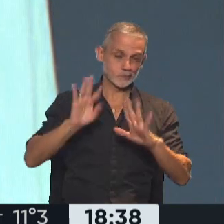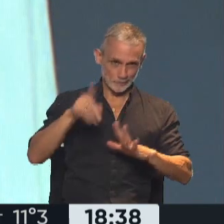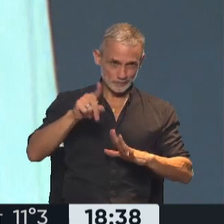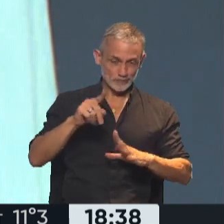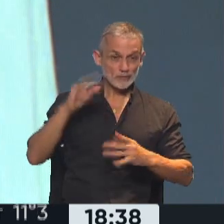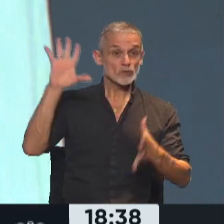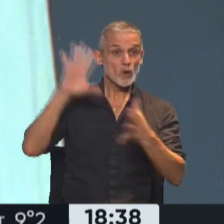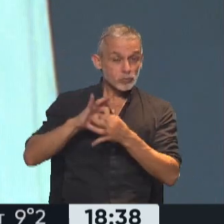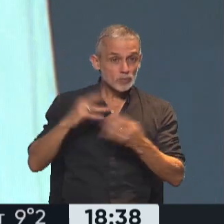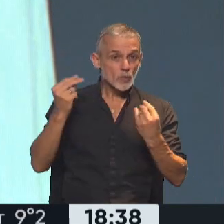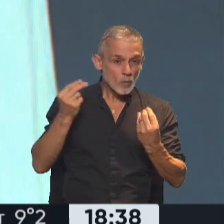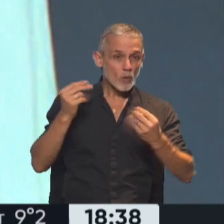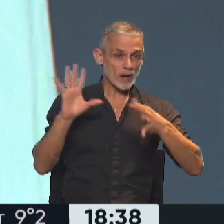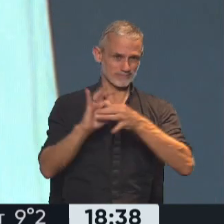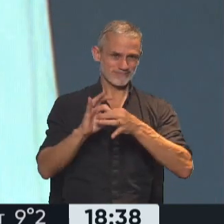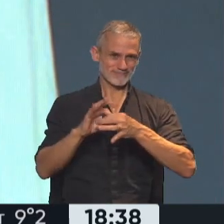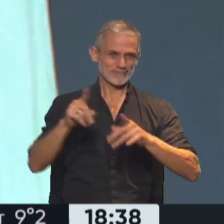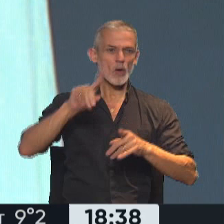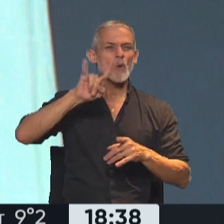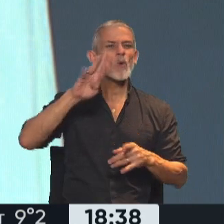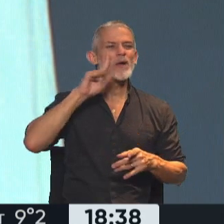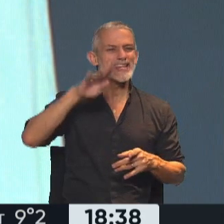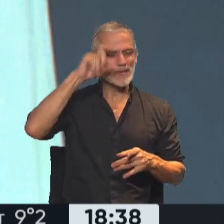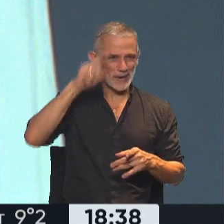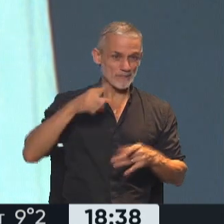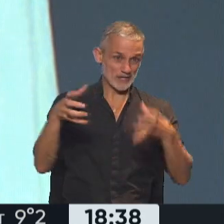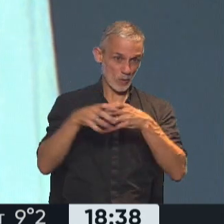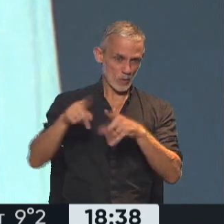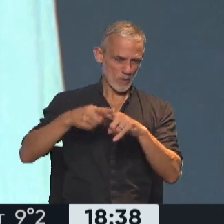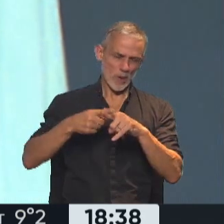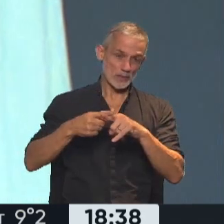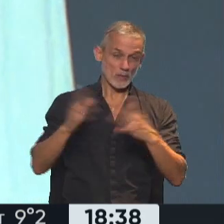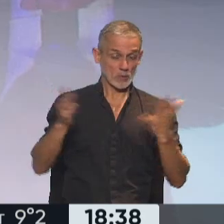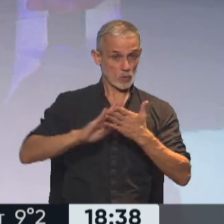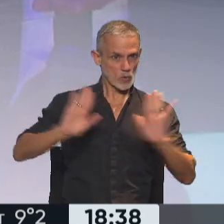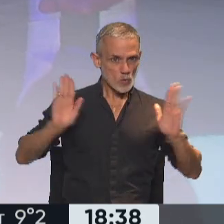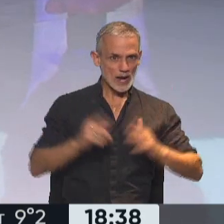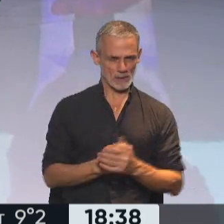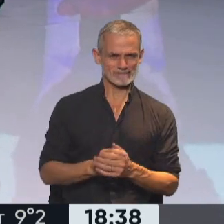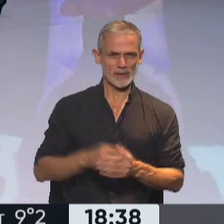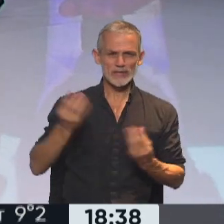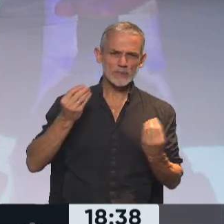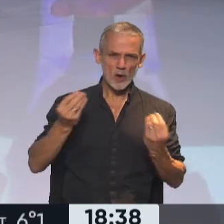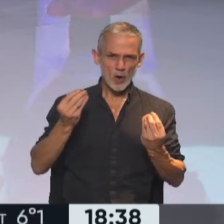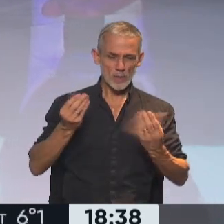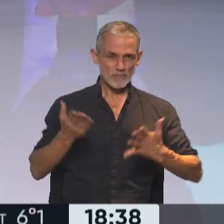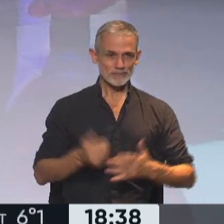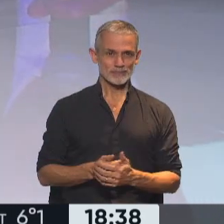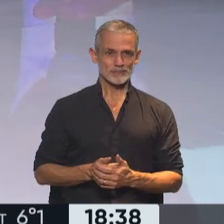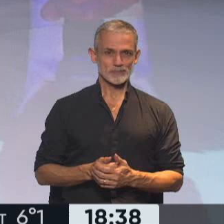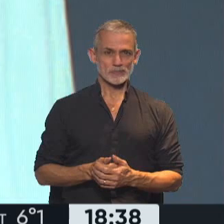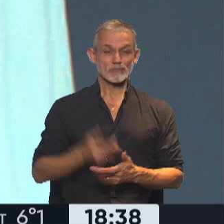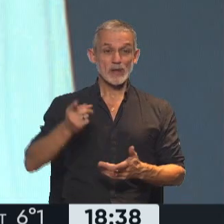respondían justamente a lo que se conoce como el uribismo. Así que esa fue la gran novedad. ¿Pero en qué lugar del mapa quedó? Que, digamos,